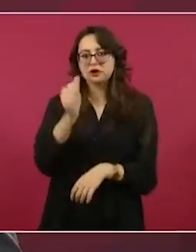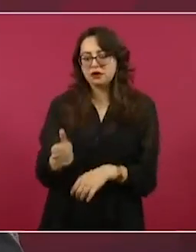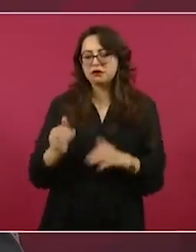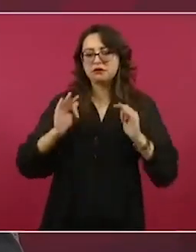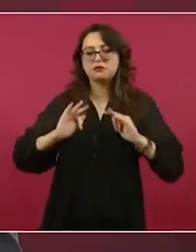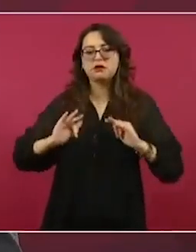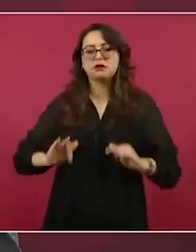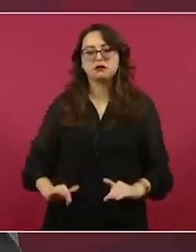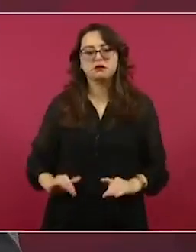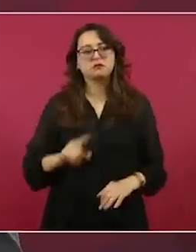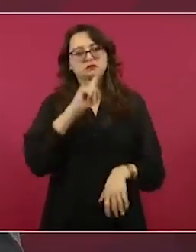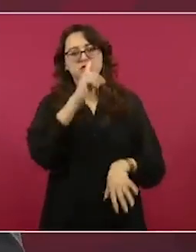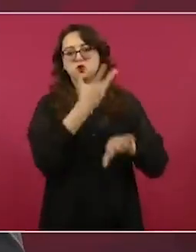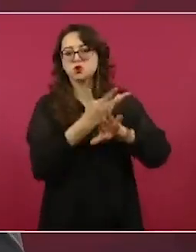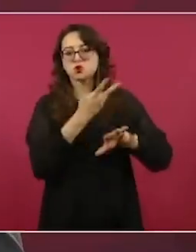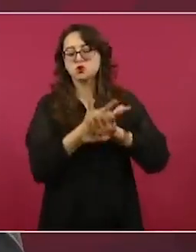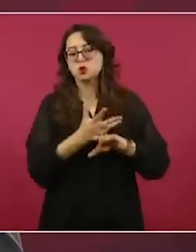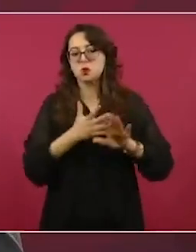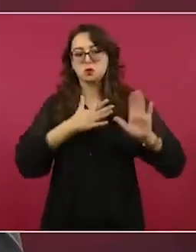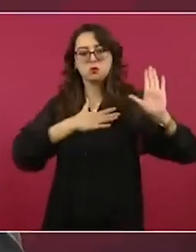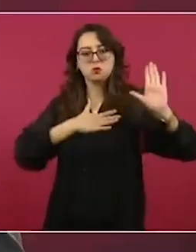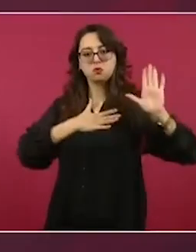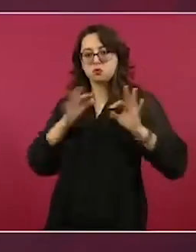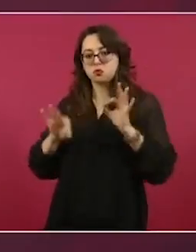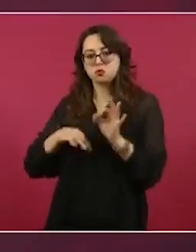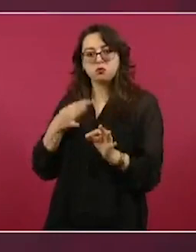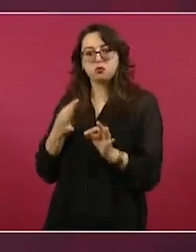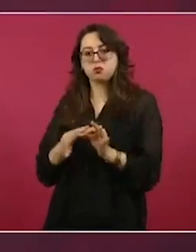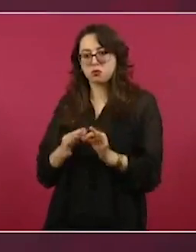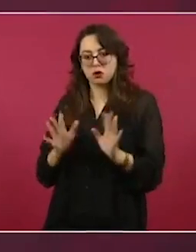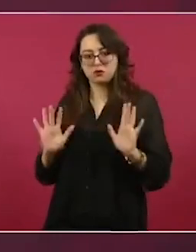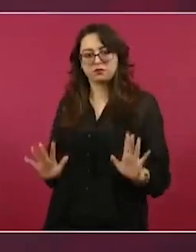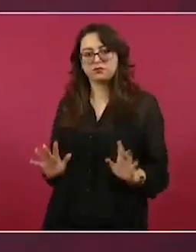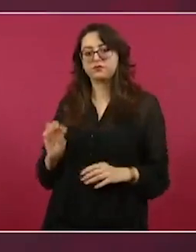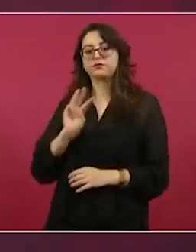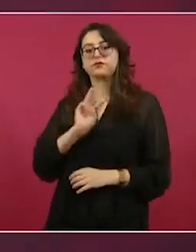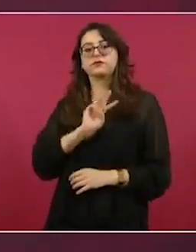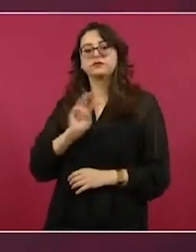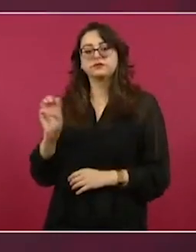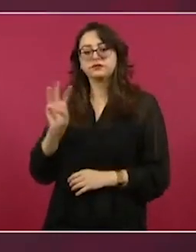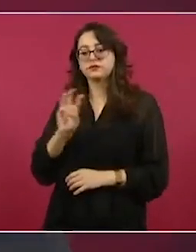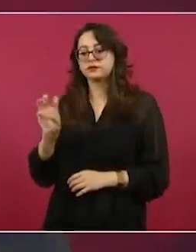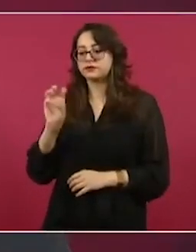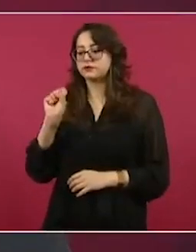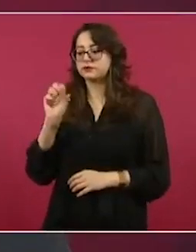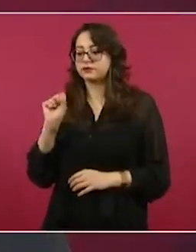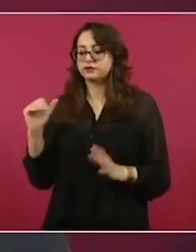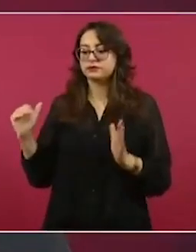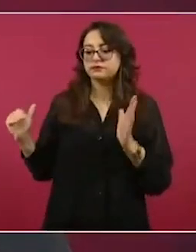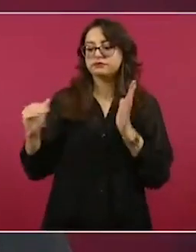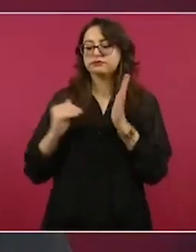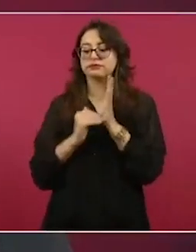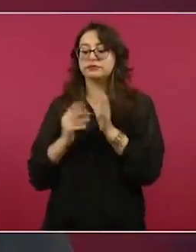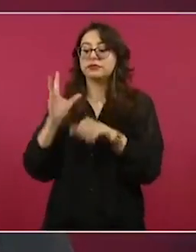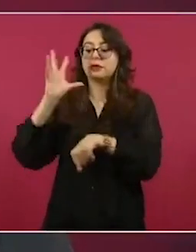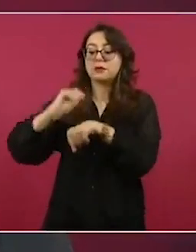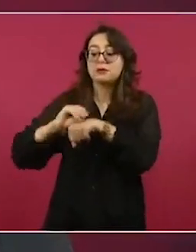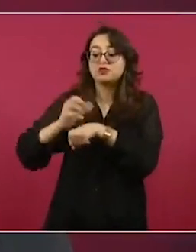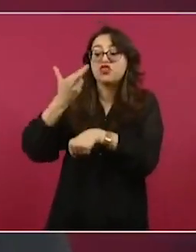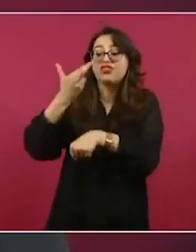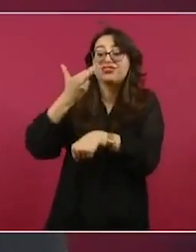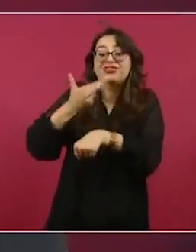Estados Unidos está cumpliendo su parte, porque ofrecieron, como ustedes recordarán, 360 mil permisos a quienes sí hagan su